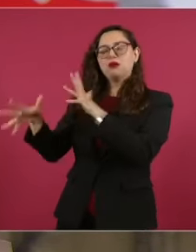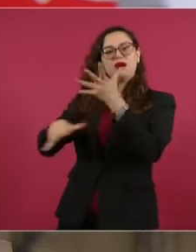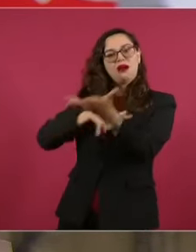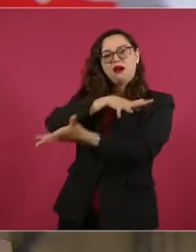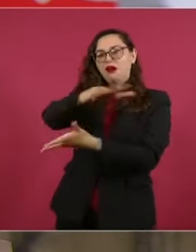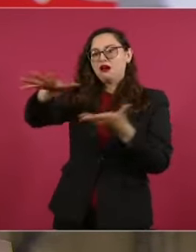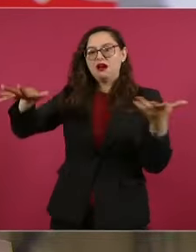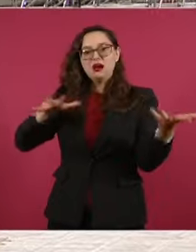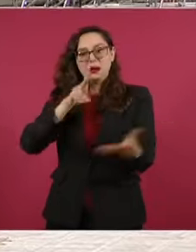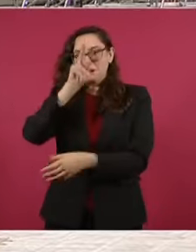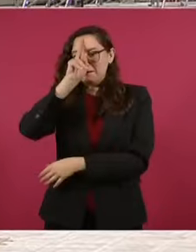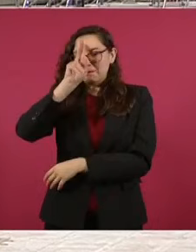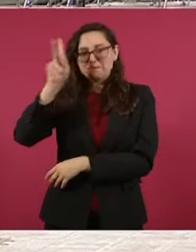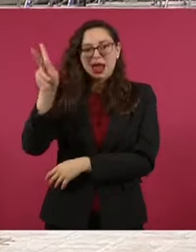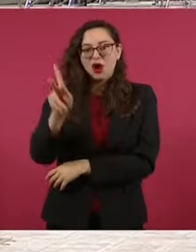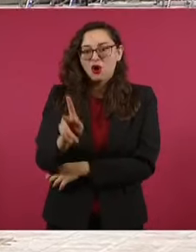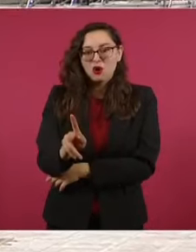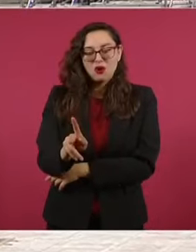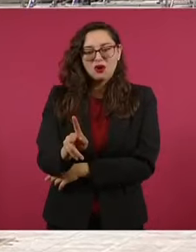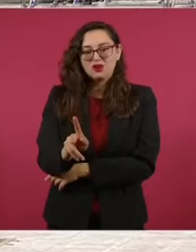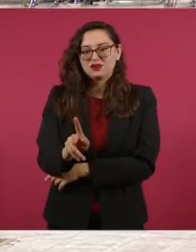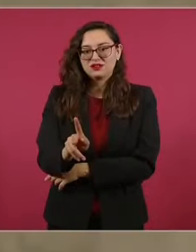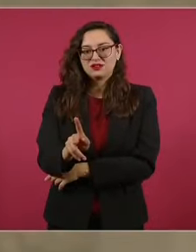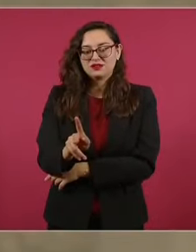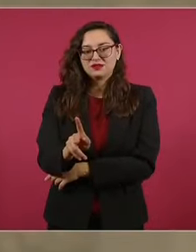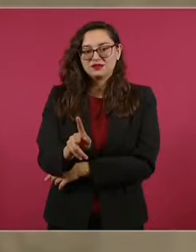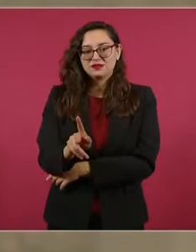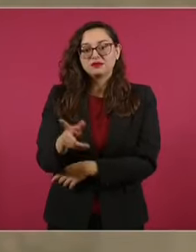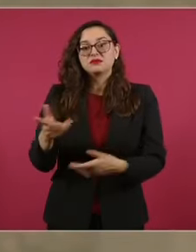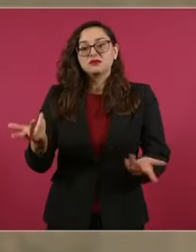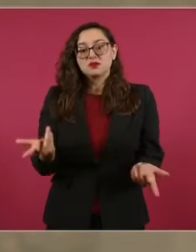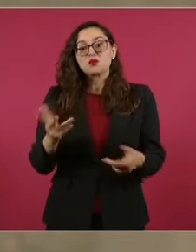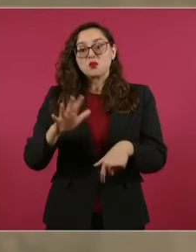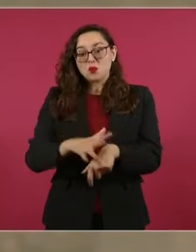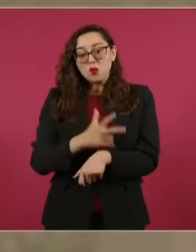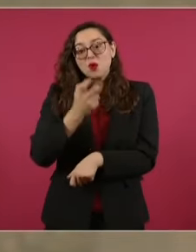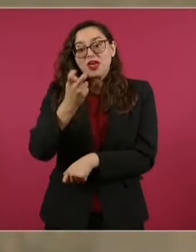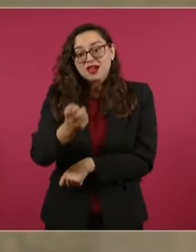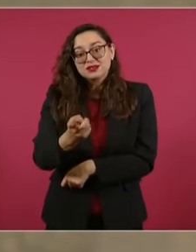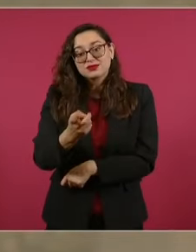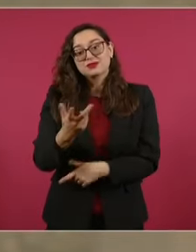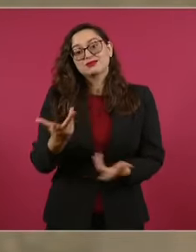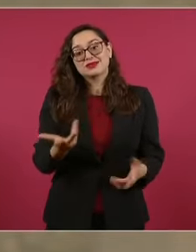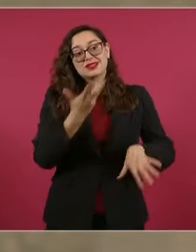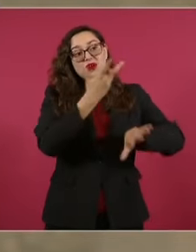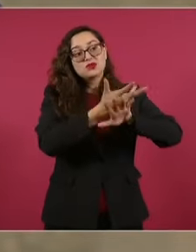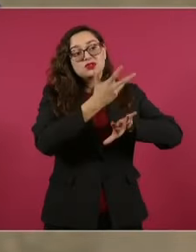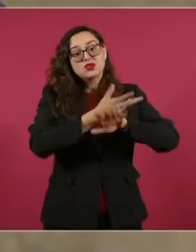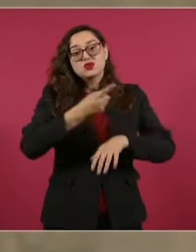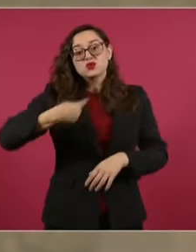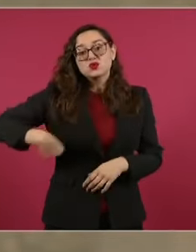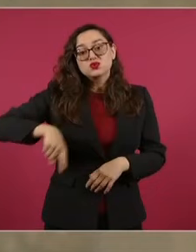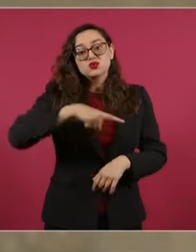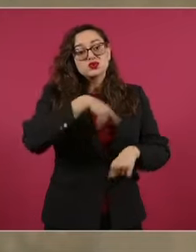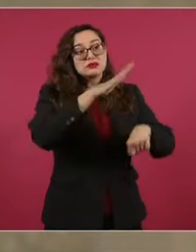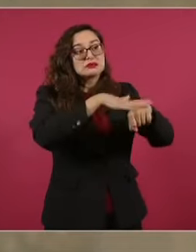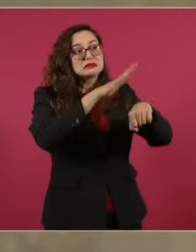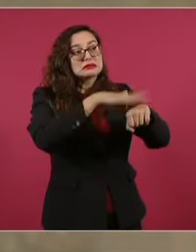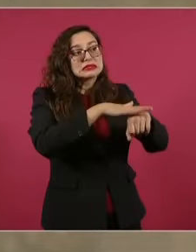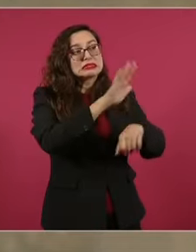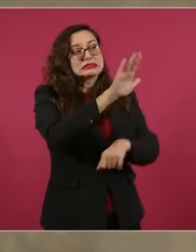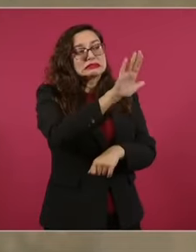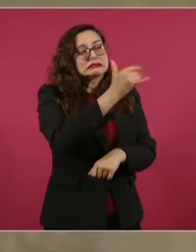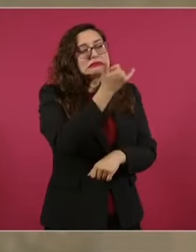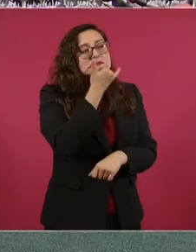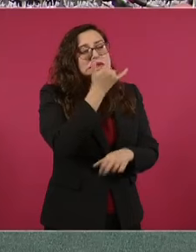Es lo que siempre le decimos con mucho respeto a nuestros vecinos, atiendan las causas,